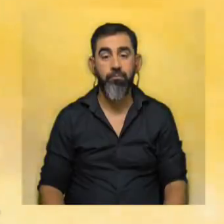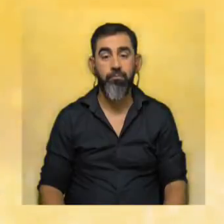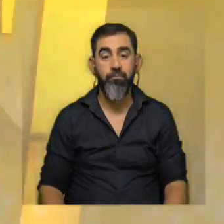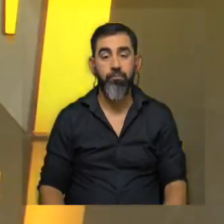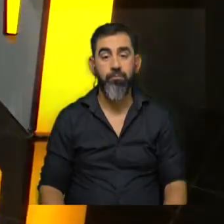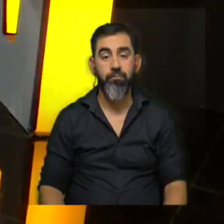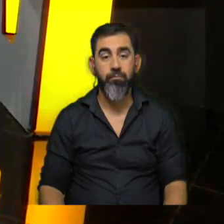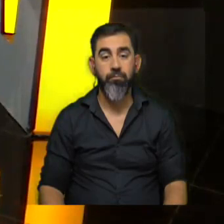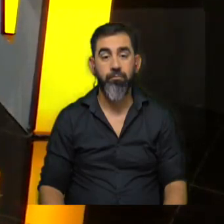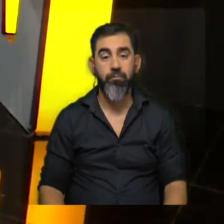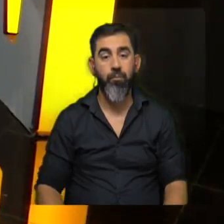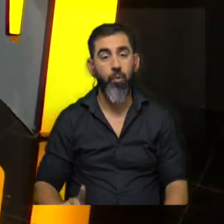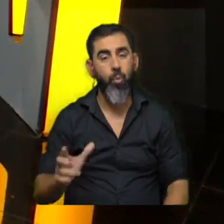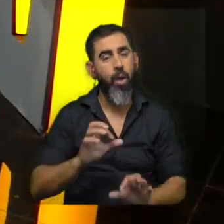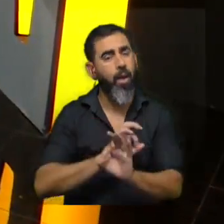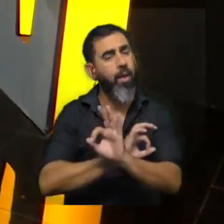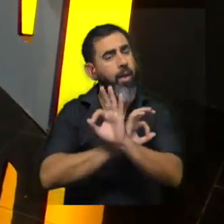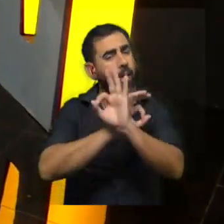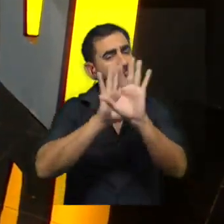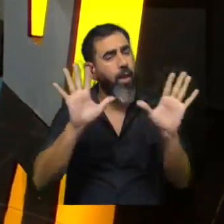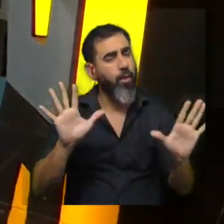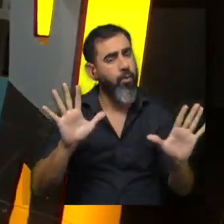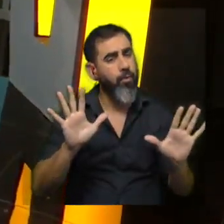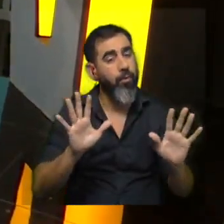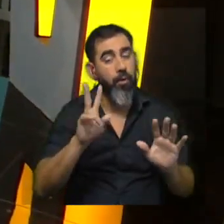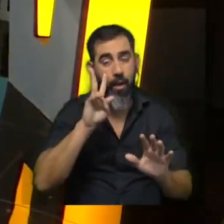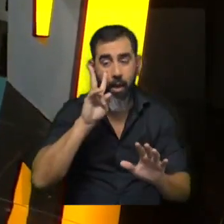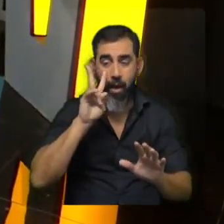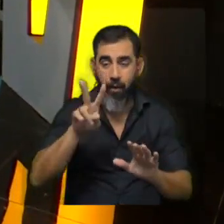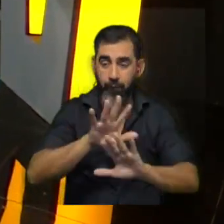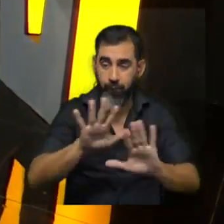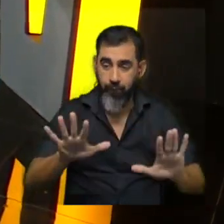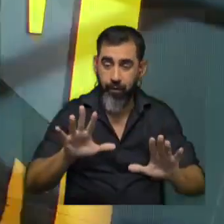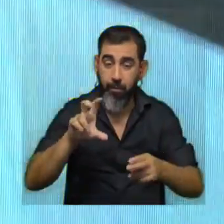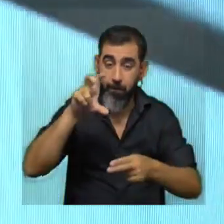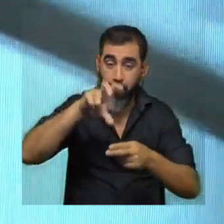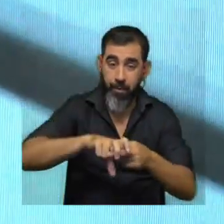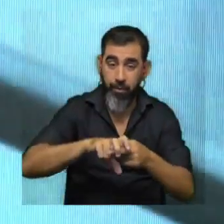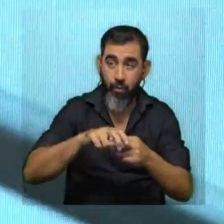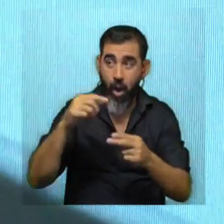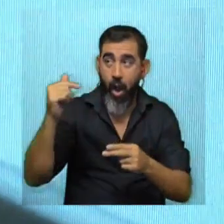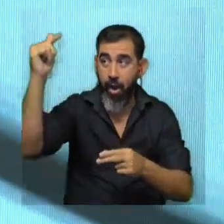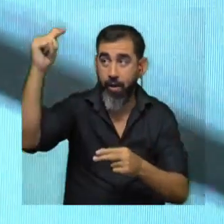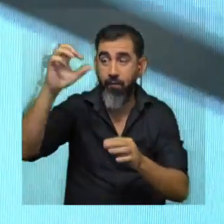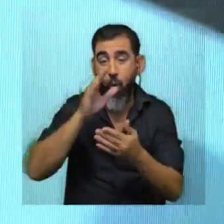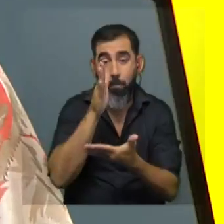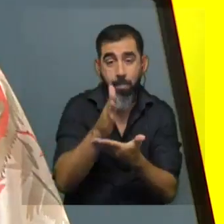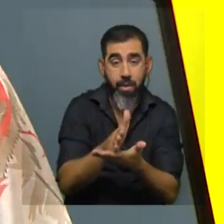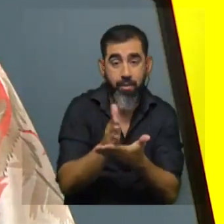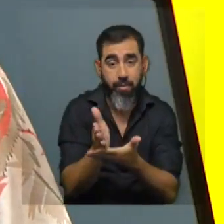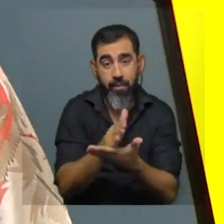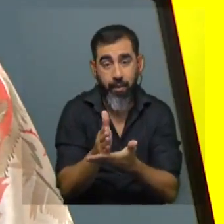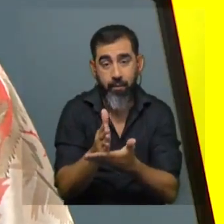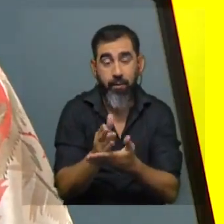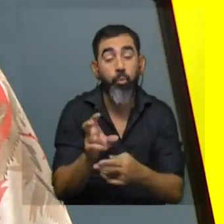quedó claro no me quedó claro Daniel al final tengo que verlo personalmente si me siento en el extremo del barco o en el medio creo que tenés que